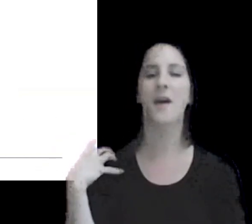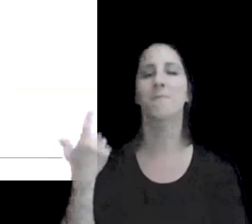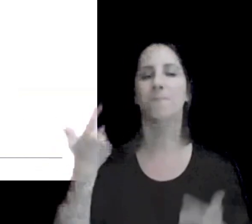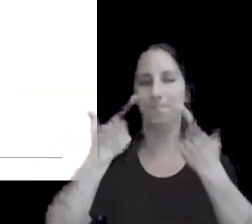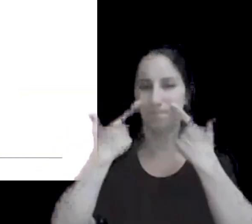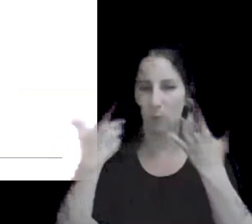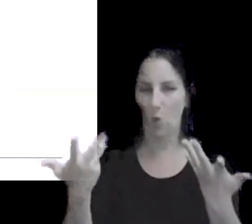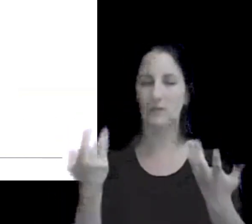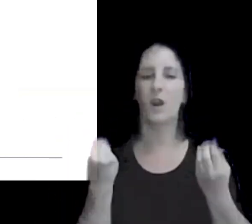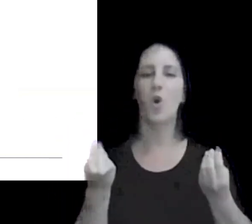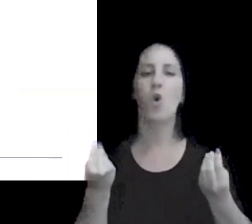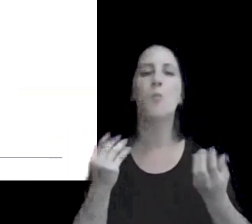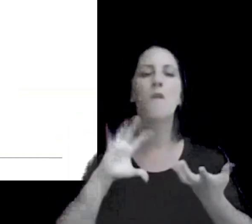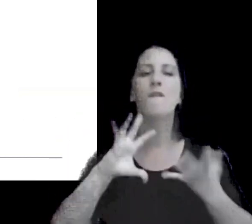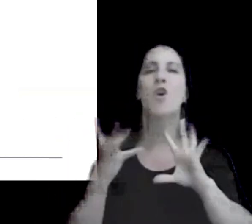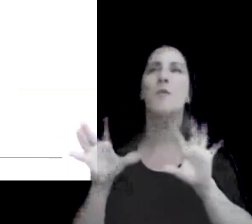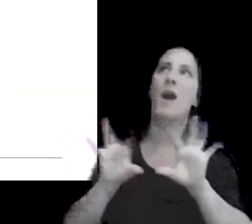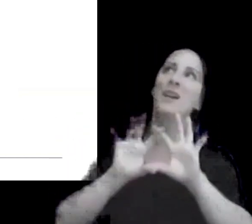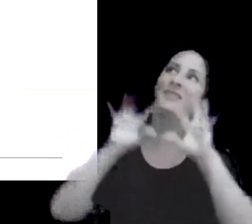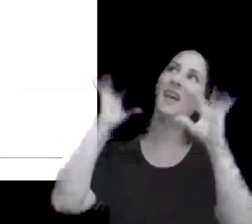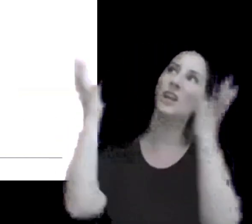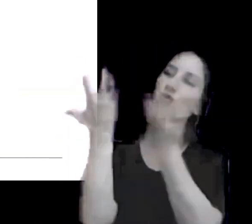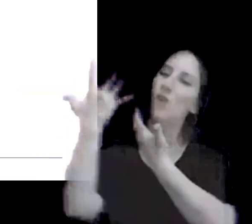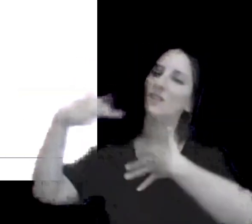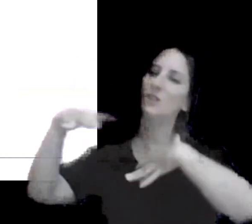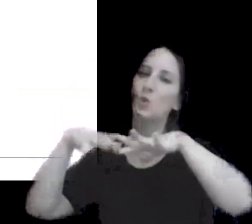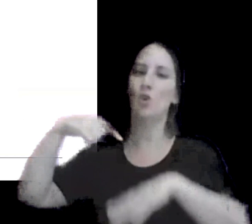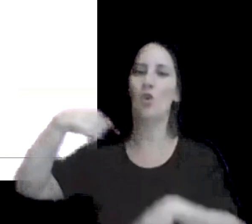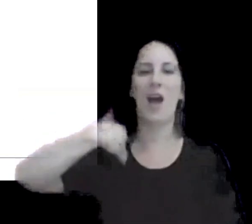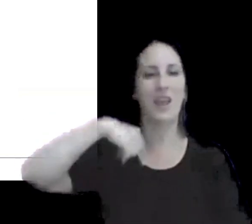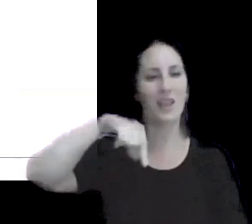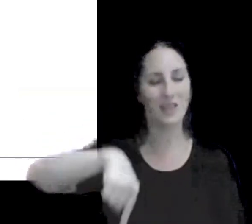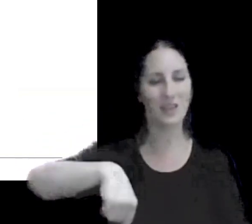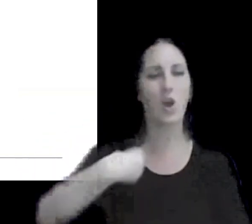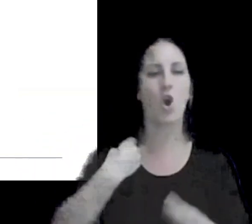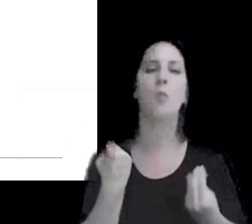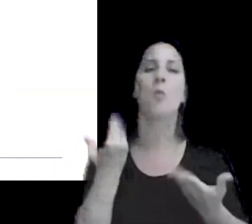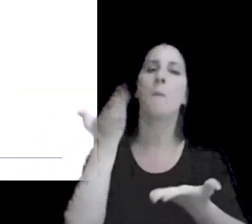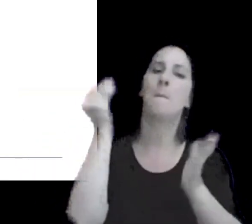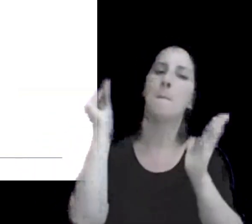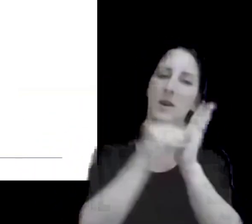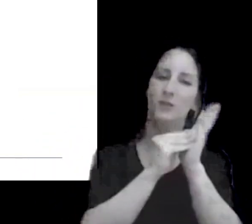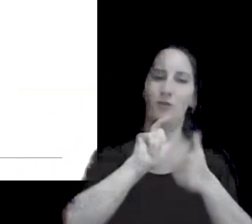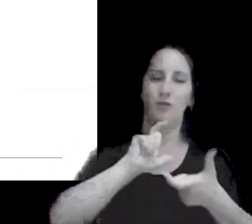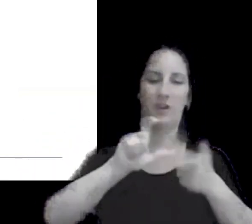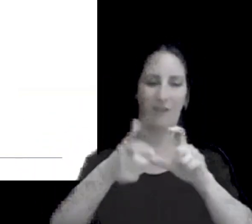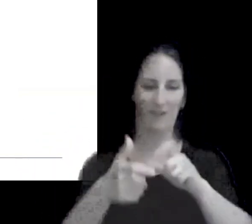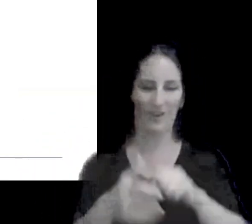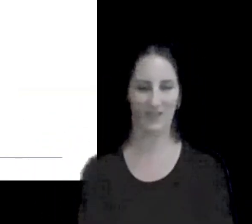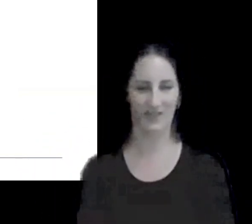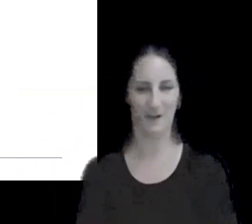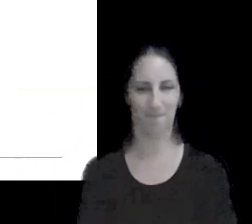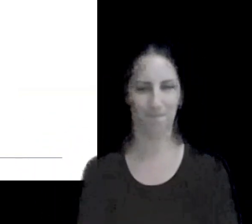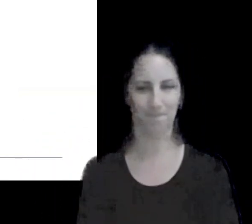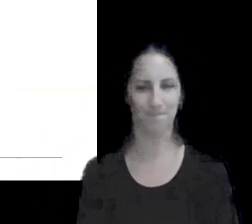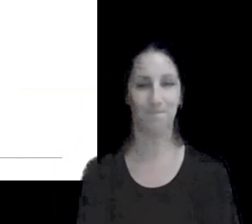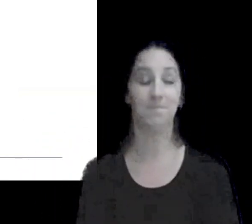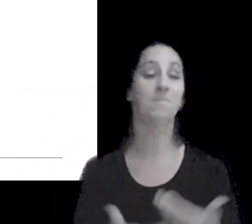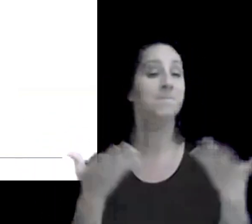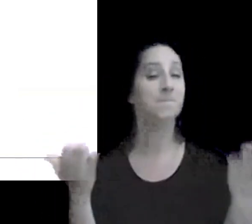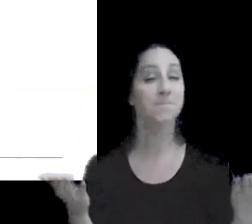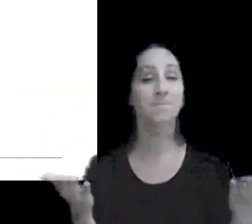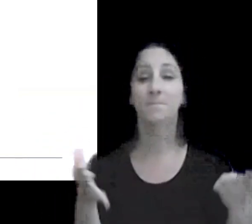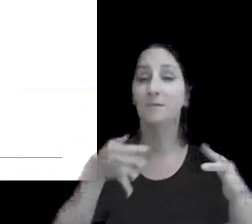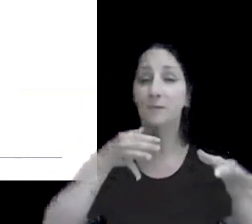el panorama internacional y nacional en materia de precio de transferencia con lo cual dejo abierto el